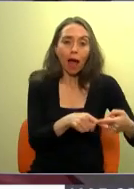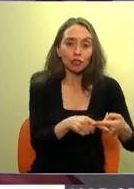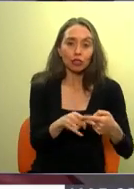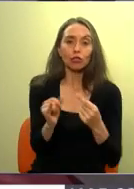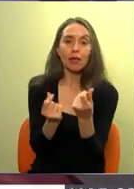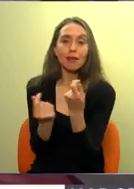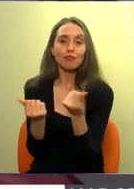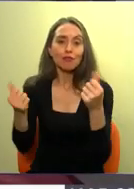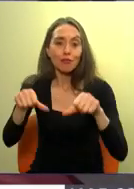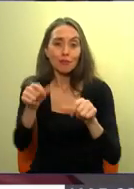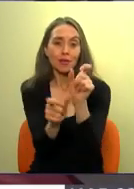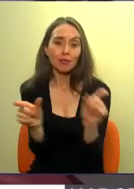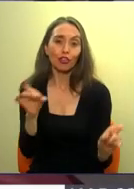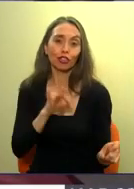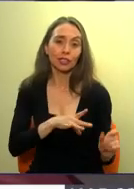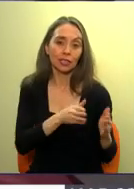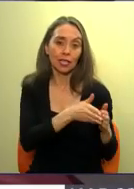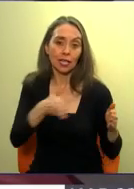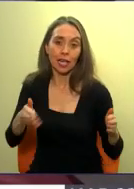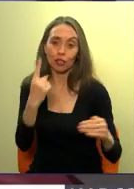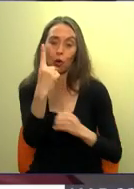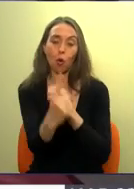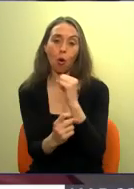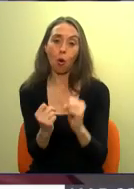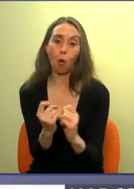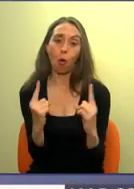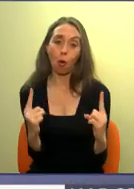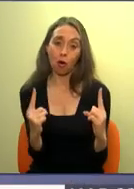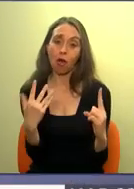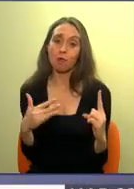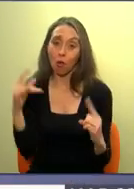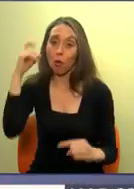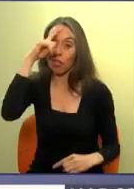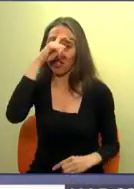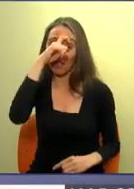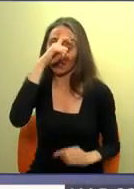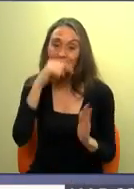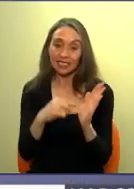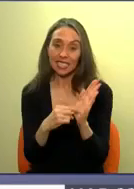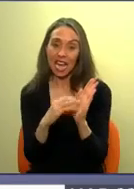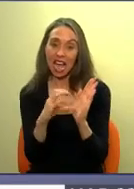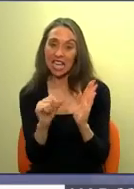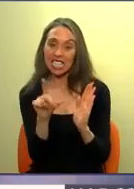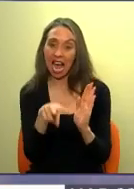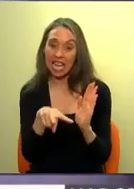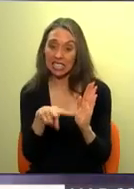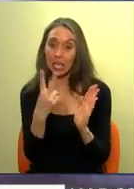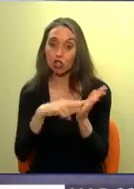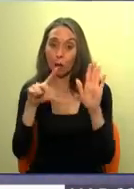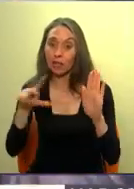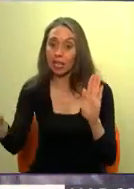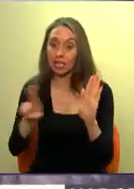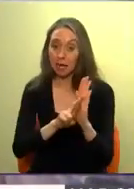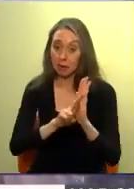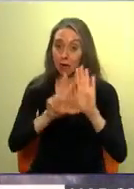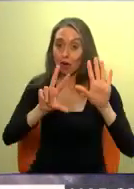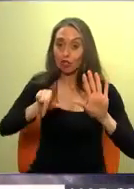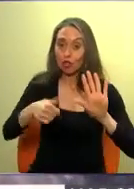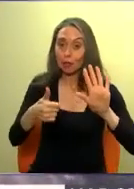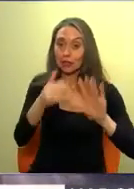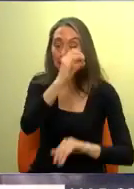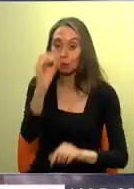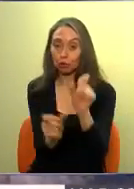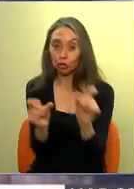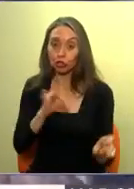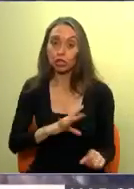hablando con los chilenos durante este año tan difícil. Según la CASEN de 2017, un 8,6% del país